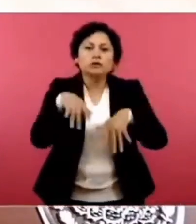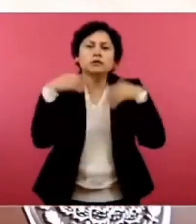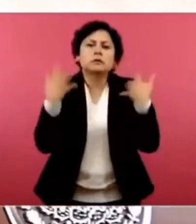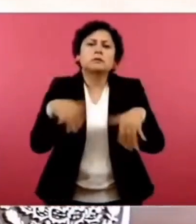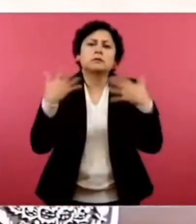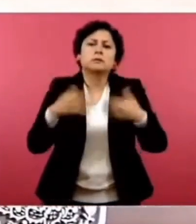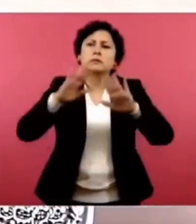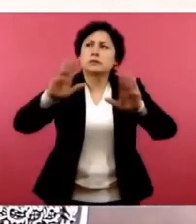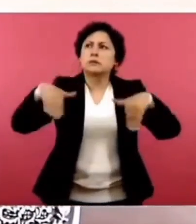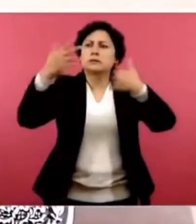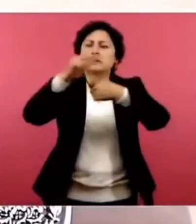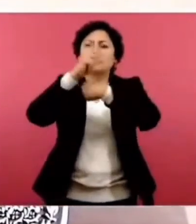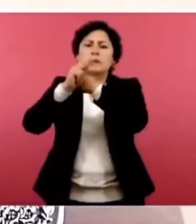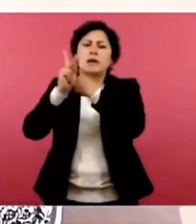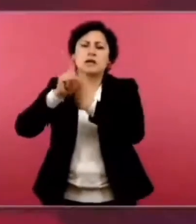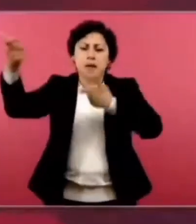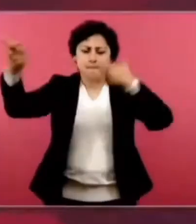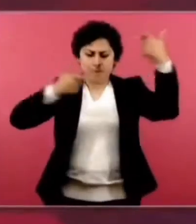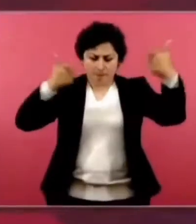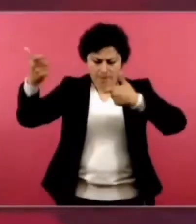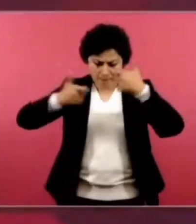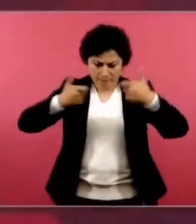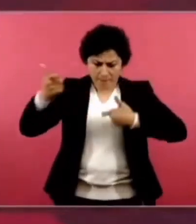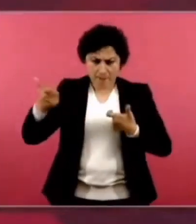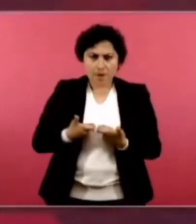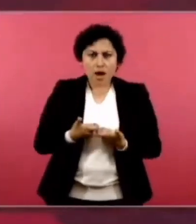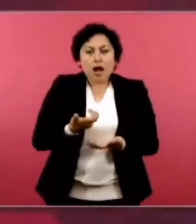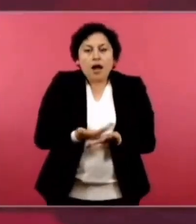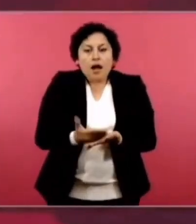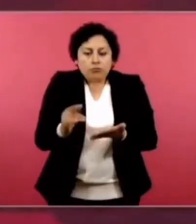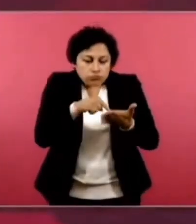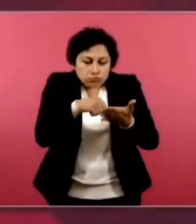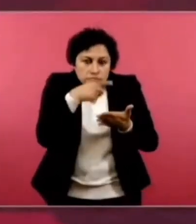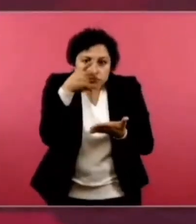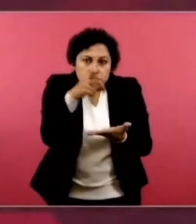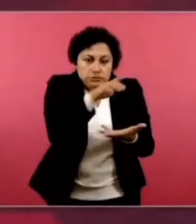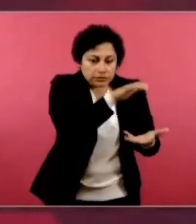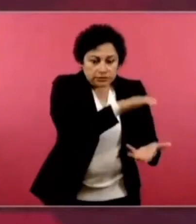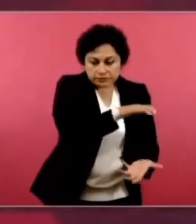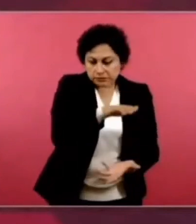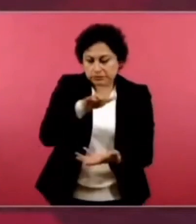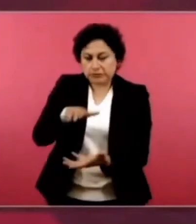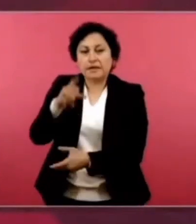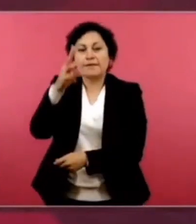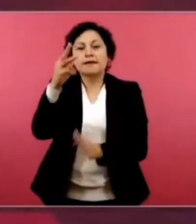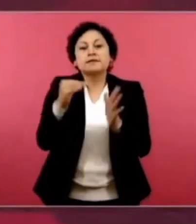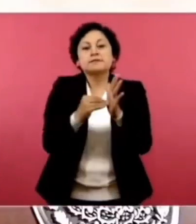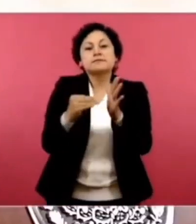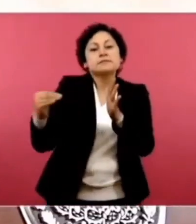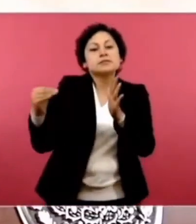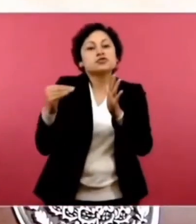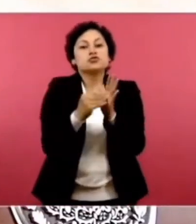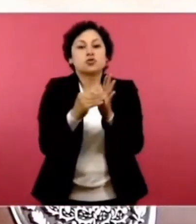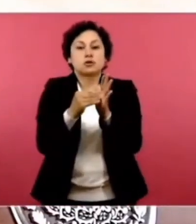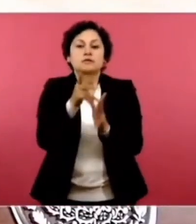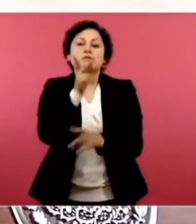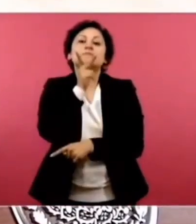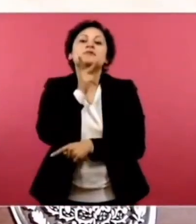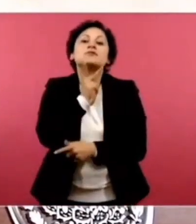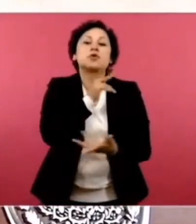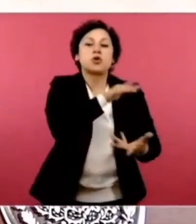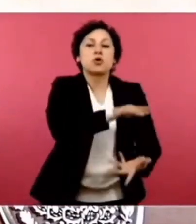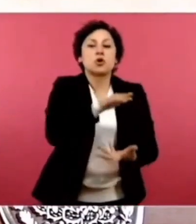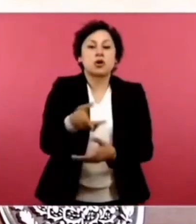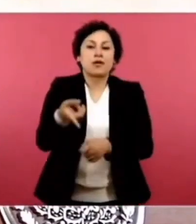estar produciendo tres millones de barriles diarios con esos contratos. ¿Saben